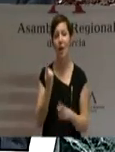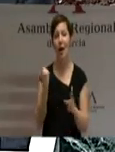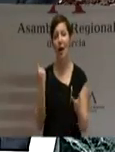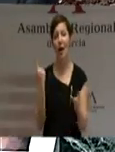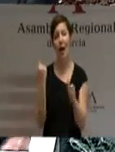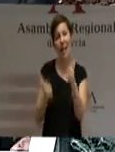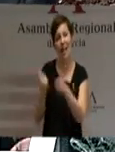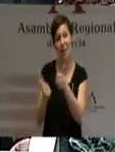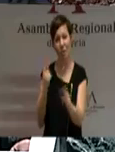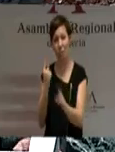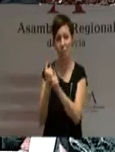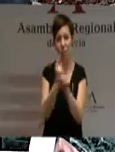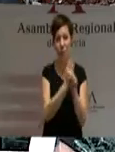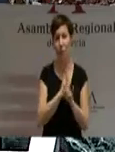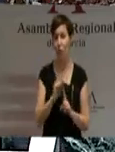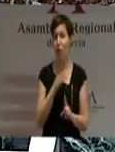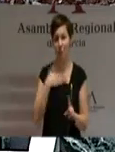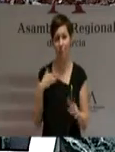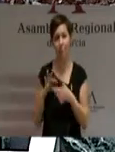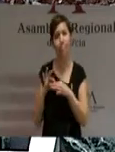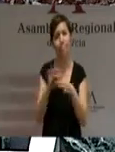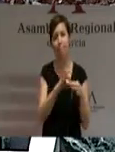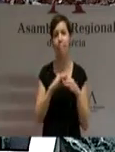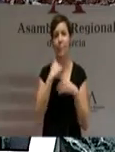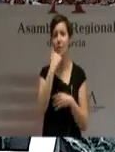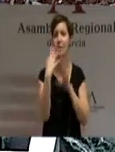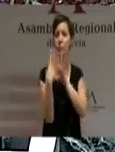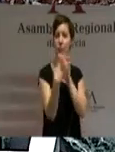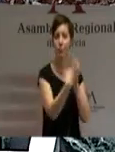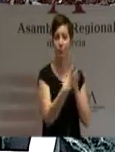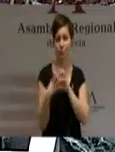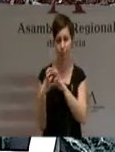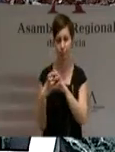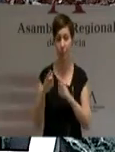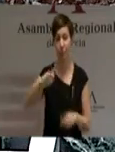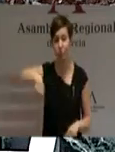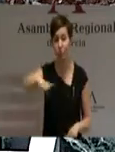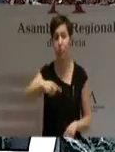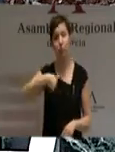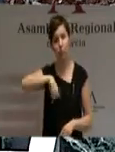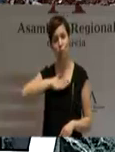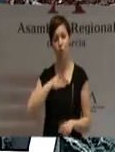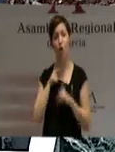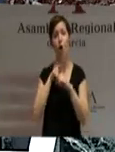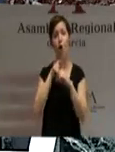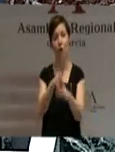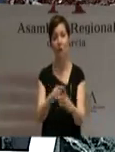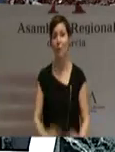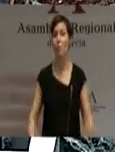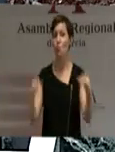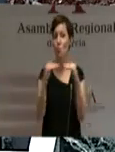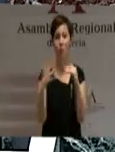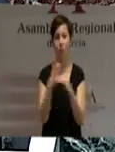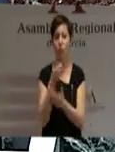adversarios políticos y a que ustedes y nosotros tengamos un único objetivo común, la región de Murcia.